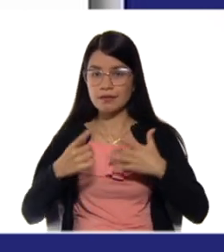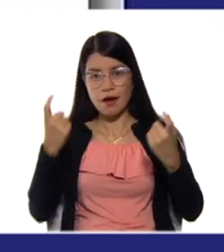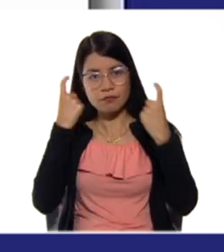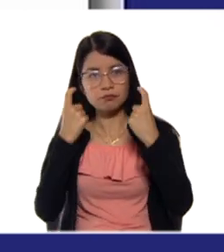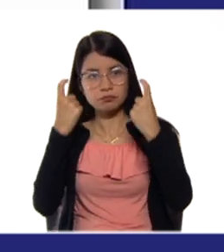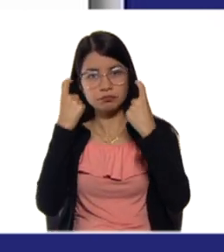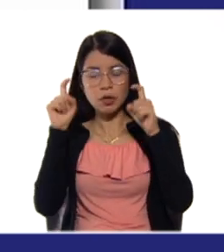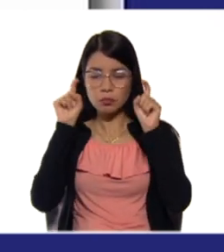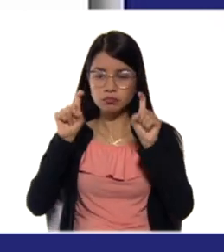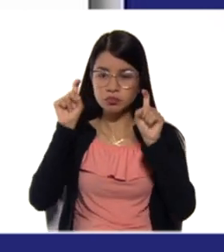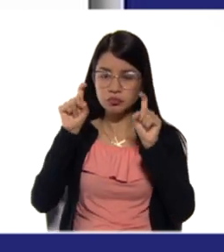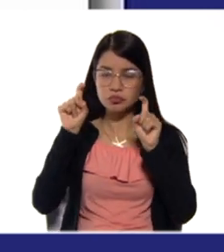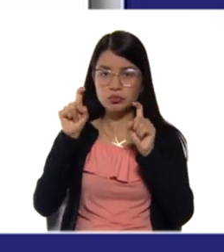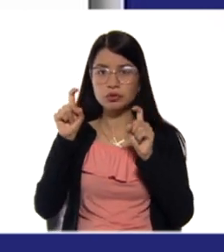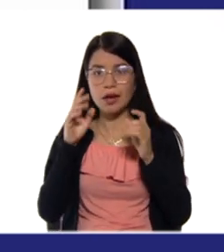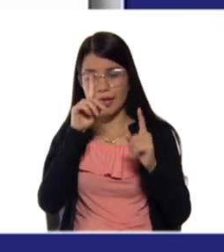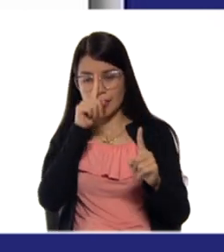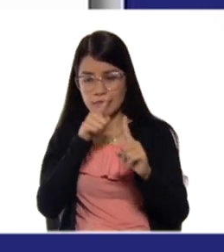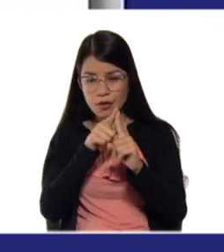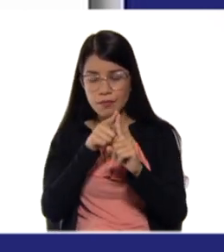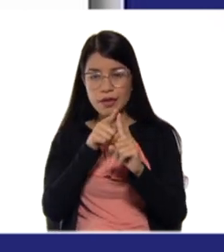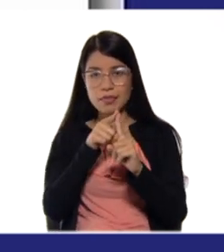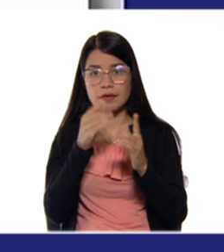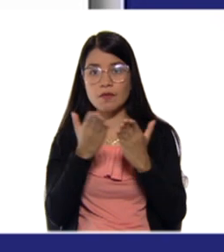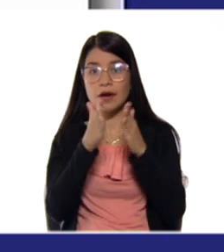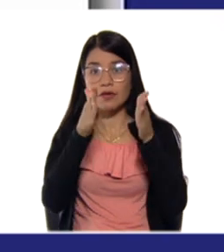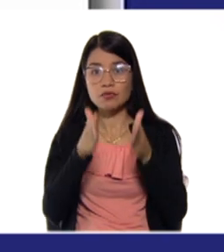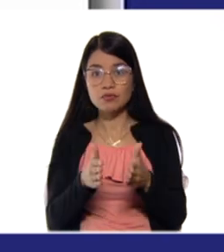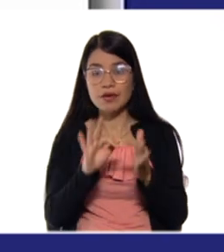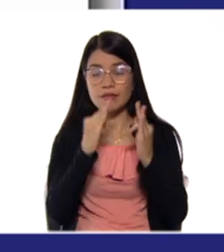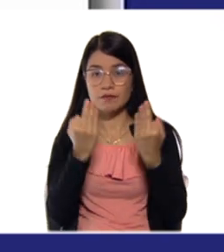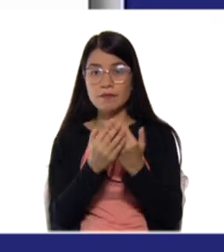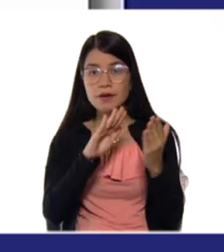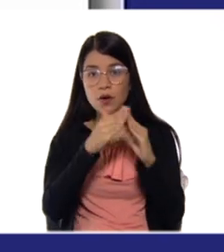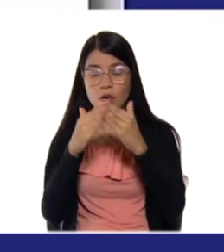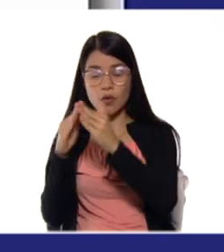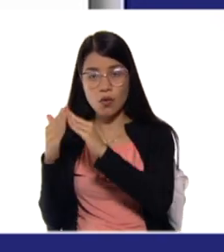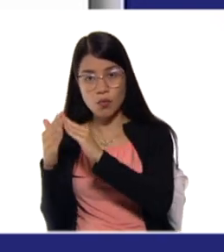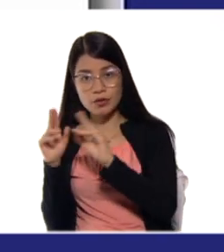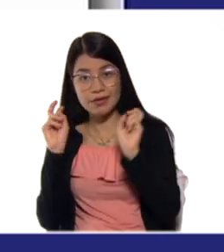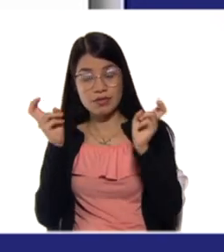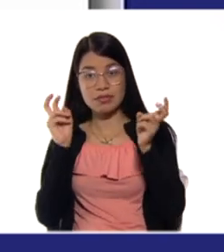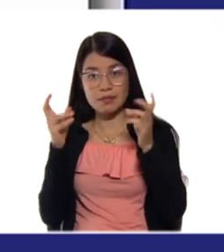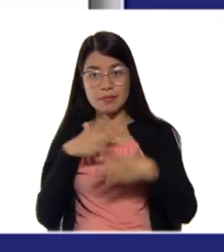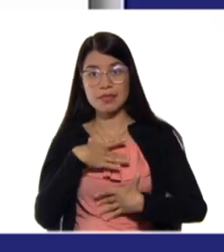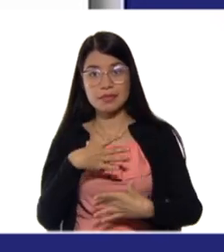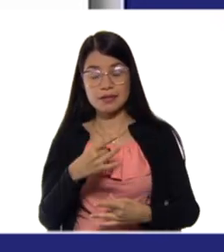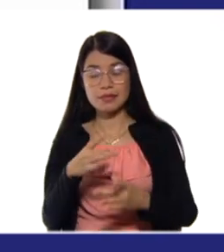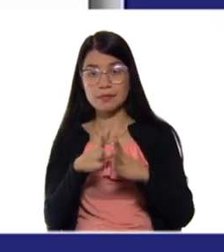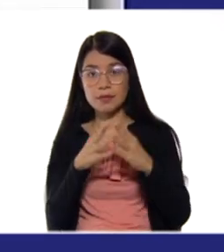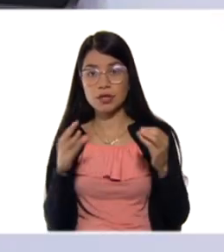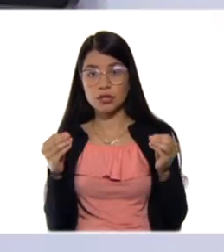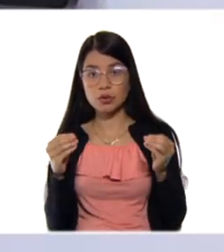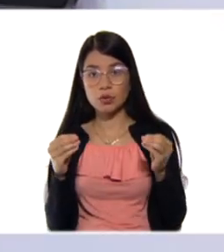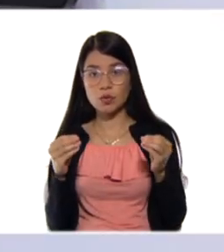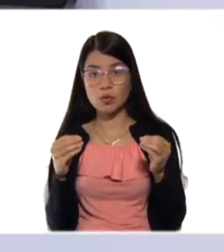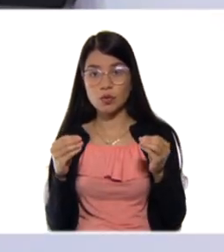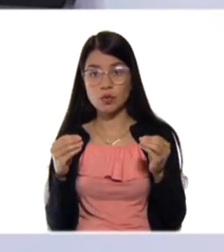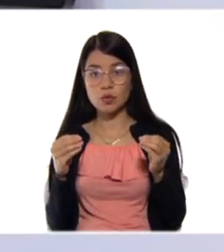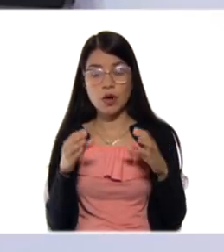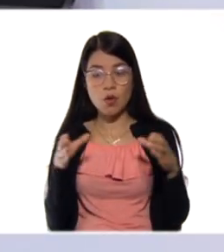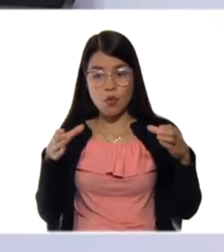supuesto, a los estudiantes, participantes, familia y comunidad a través de temas de interés para toda la